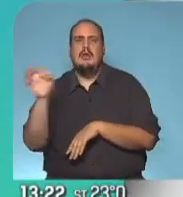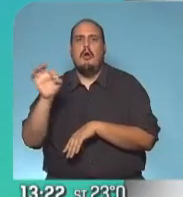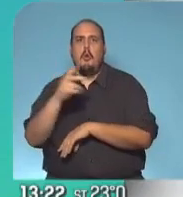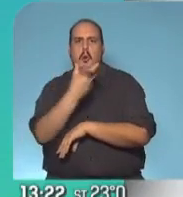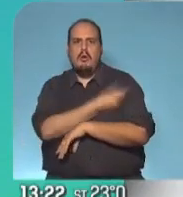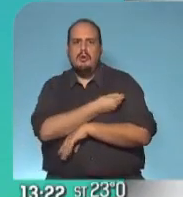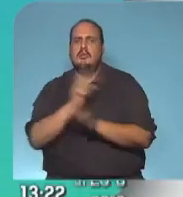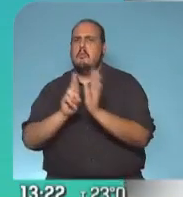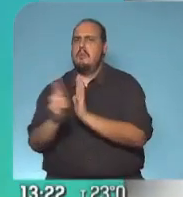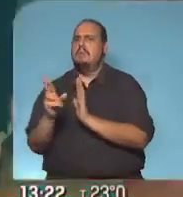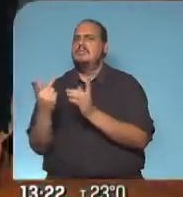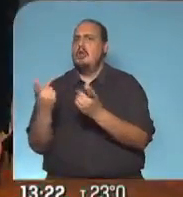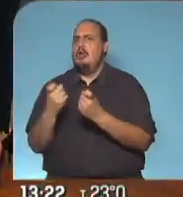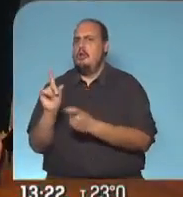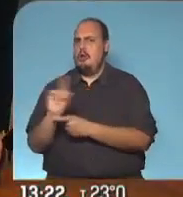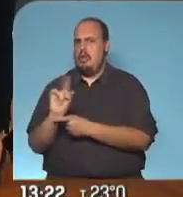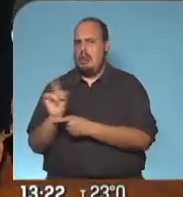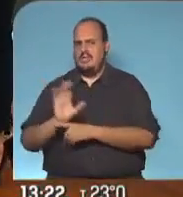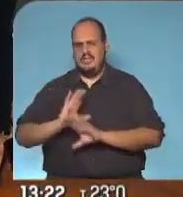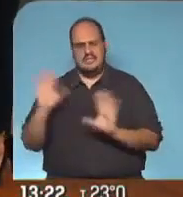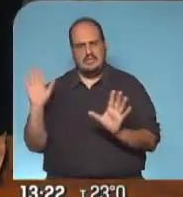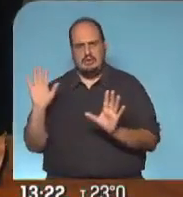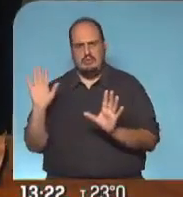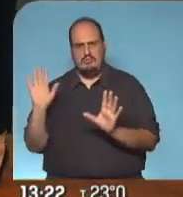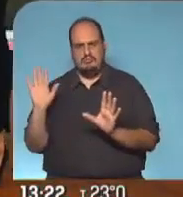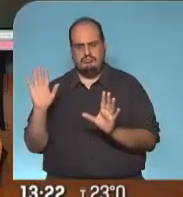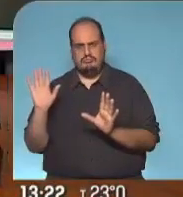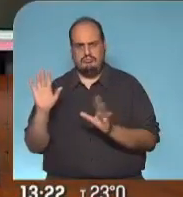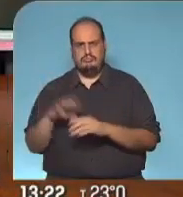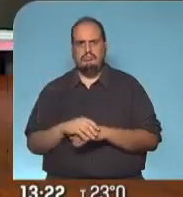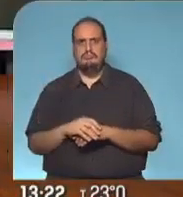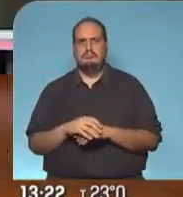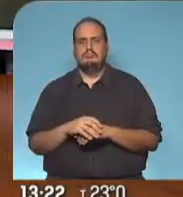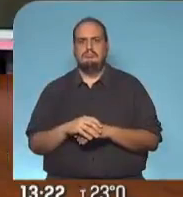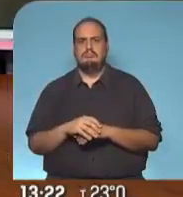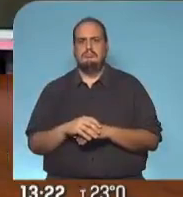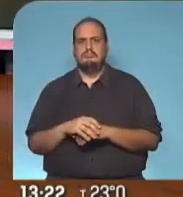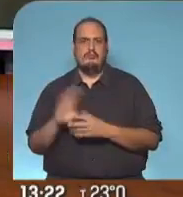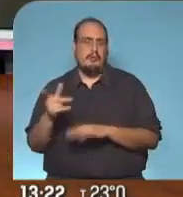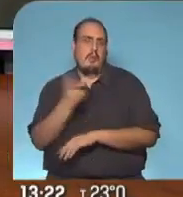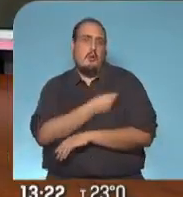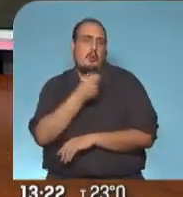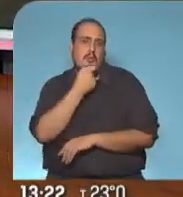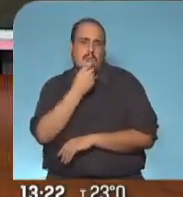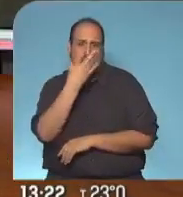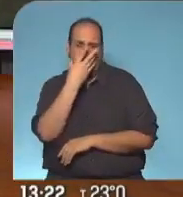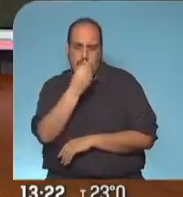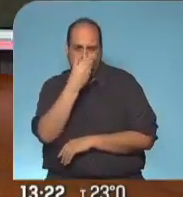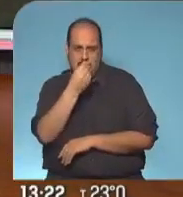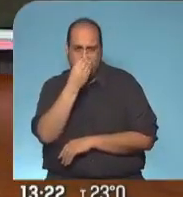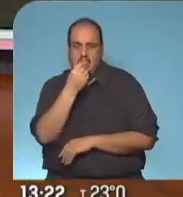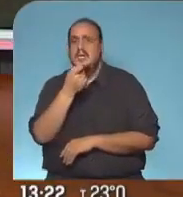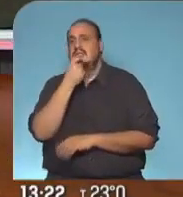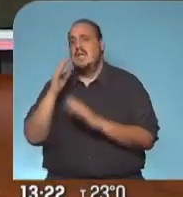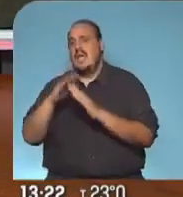tratamiento médico o acercarse justamente a una visita médica y para la vacunación antigripal si alguno de ustedes se traslada